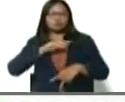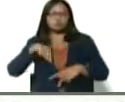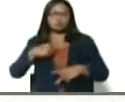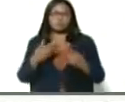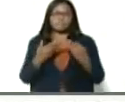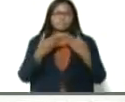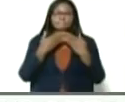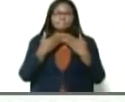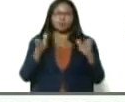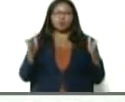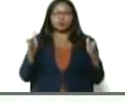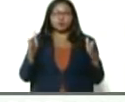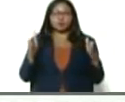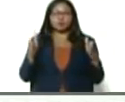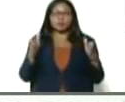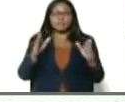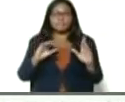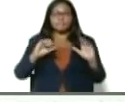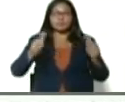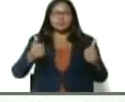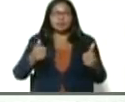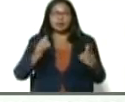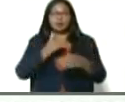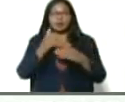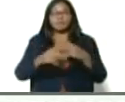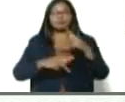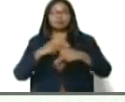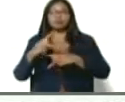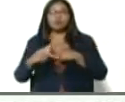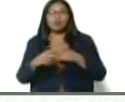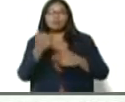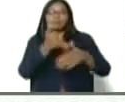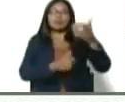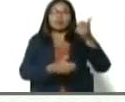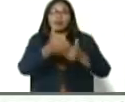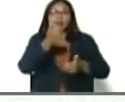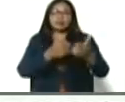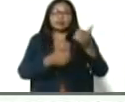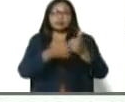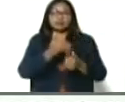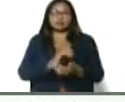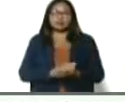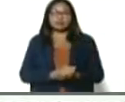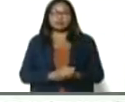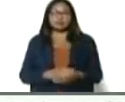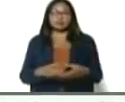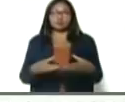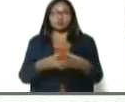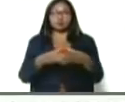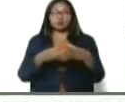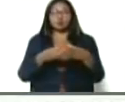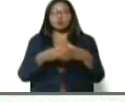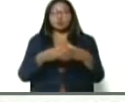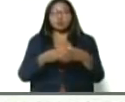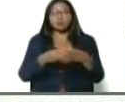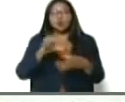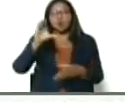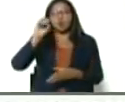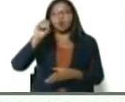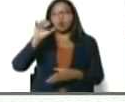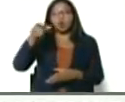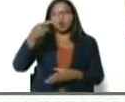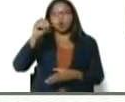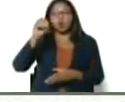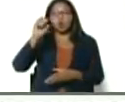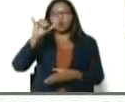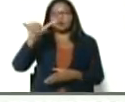inauguración, de la planta, procesadora de lácteos, del consorcio, Cogoyal, para